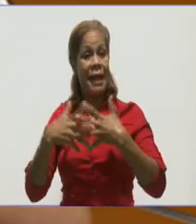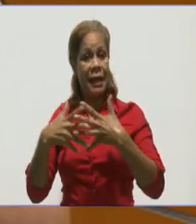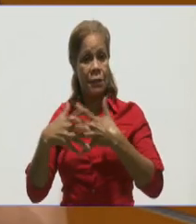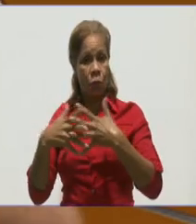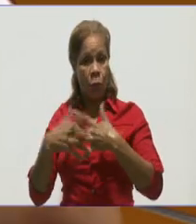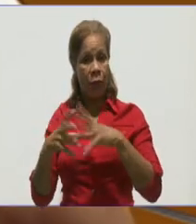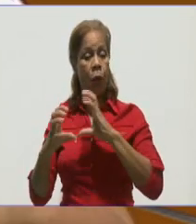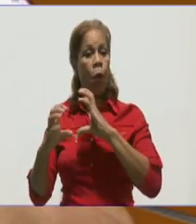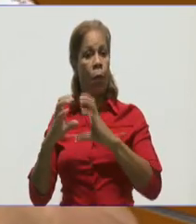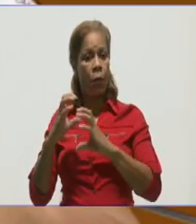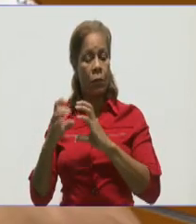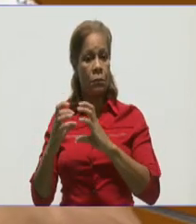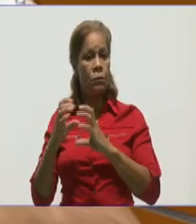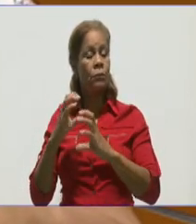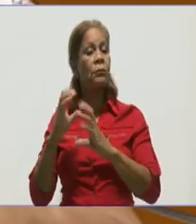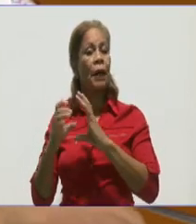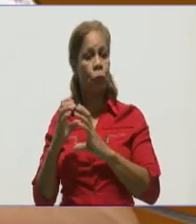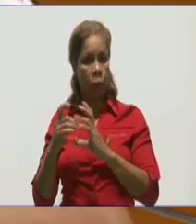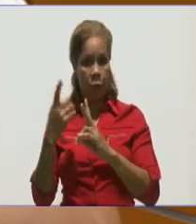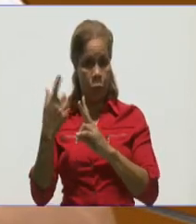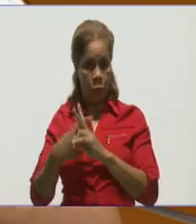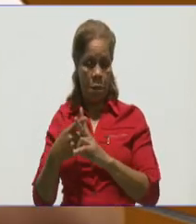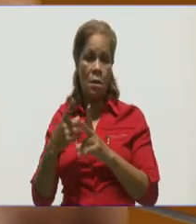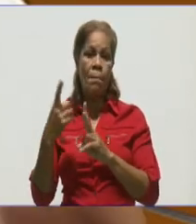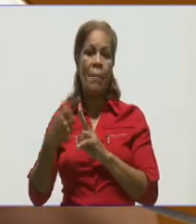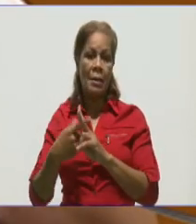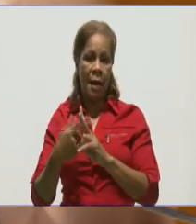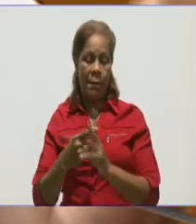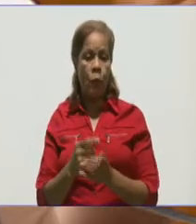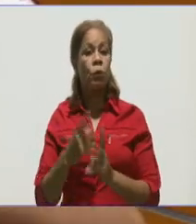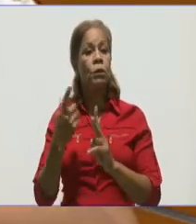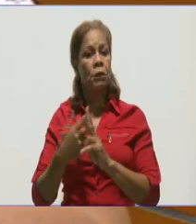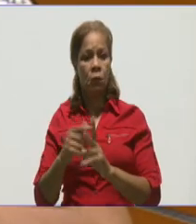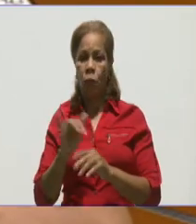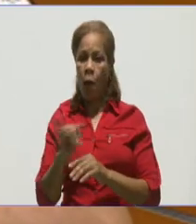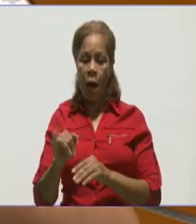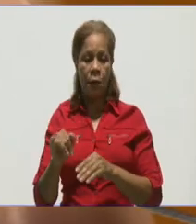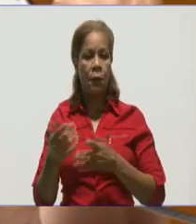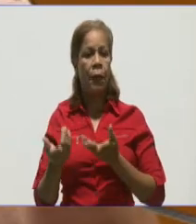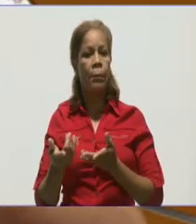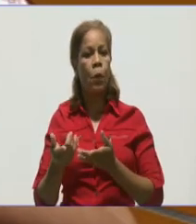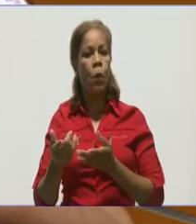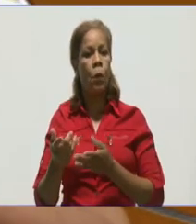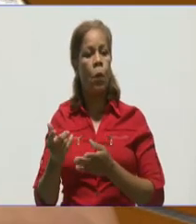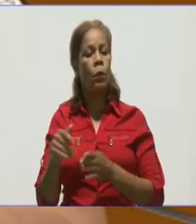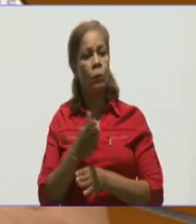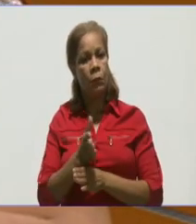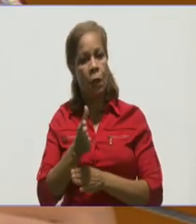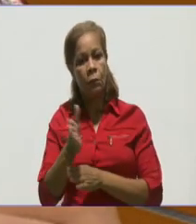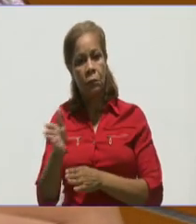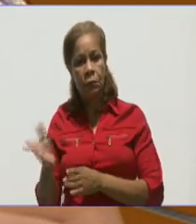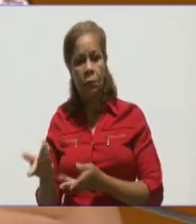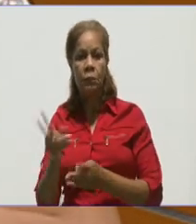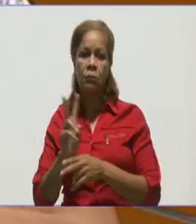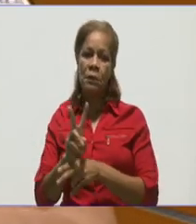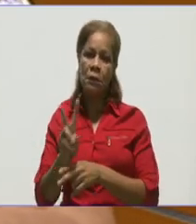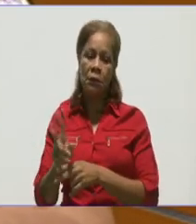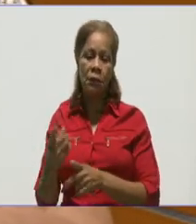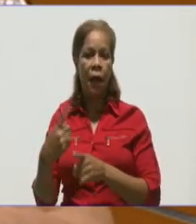de Guisa que trabajan aquí en Bayamo. Y la movilidad, igual que Cautocristo, y la cercanía con Bayamo, la movilidad